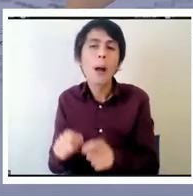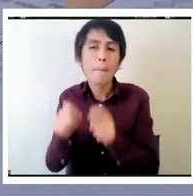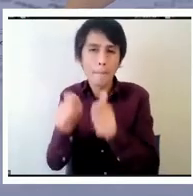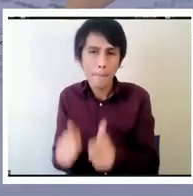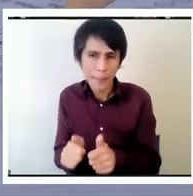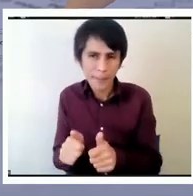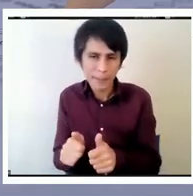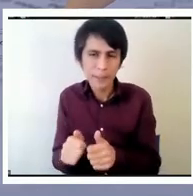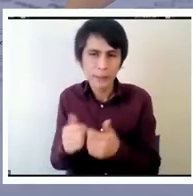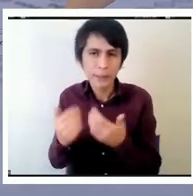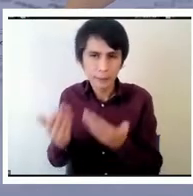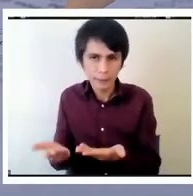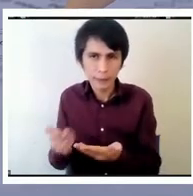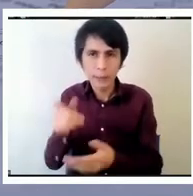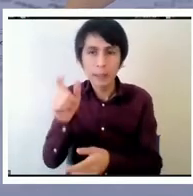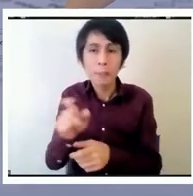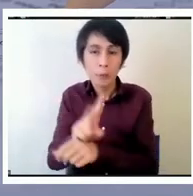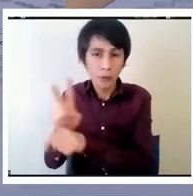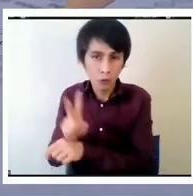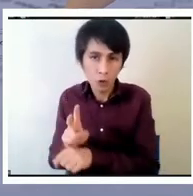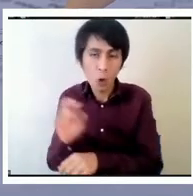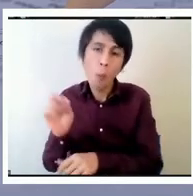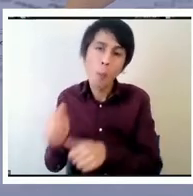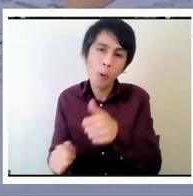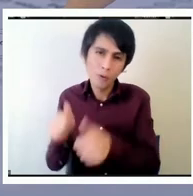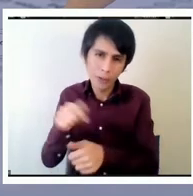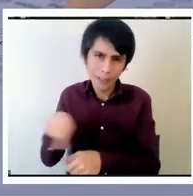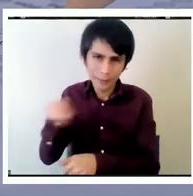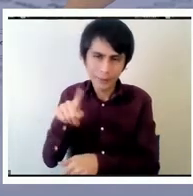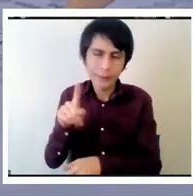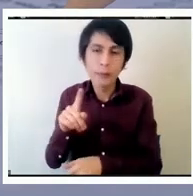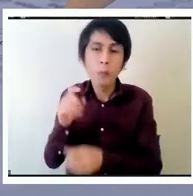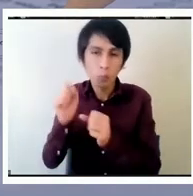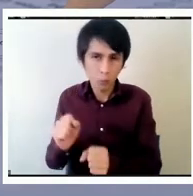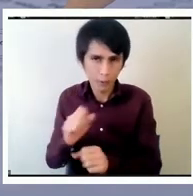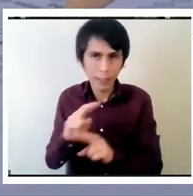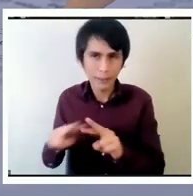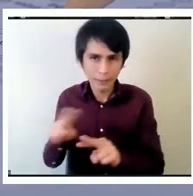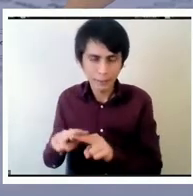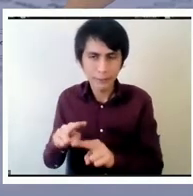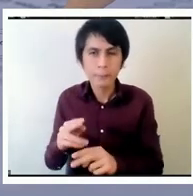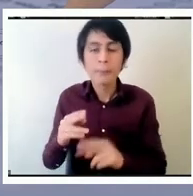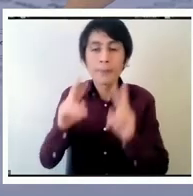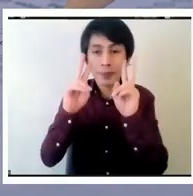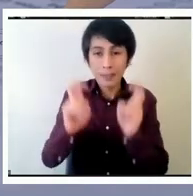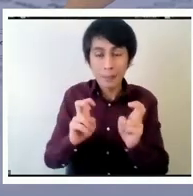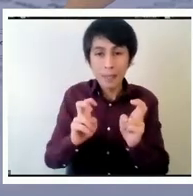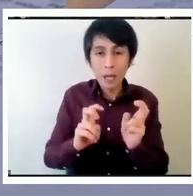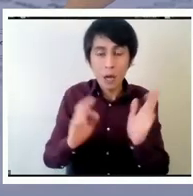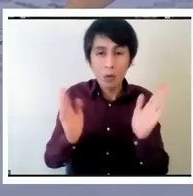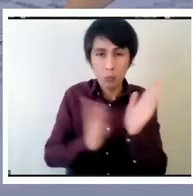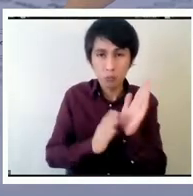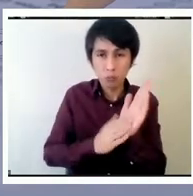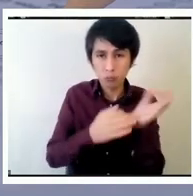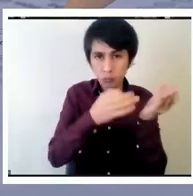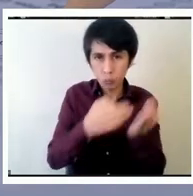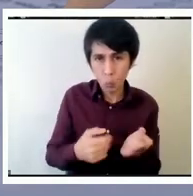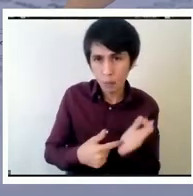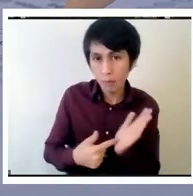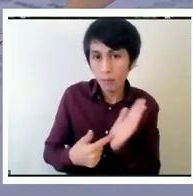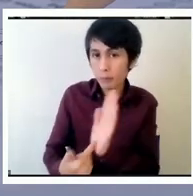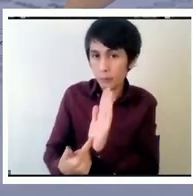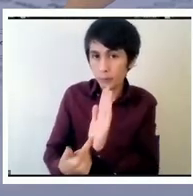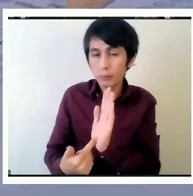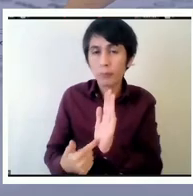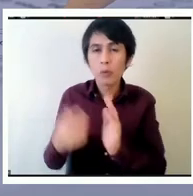los profesionales pueden hacer y en términos de rendición de cuentas en términos de capital o el